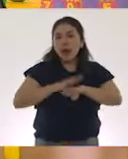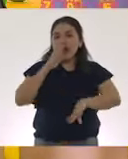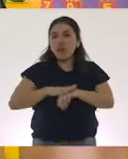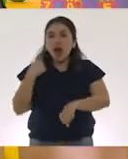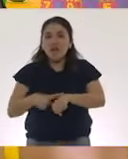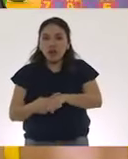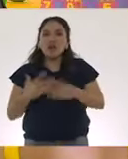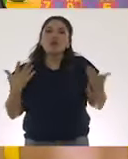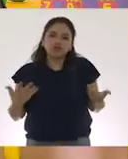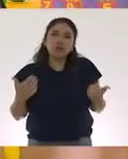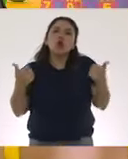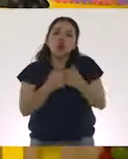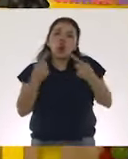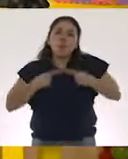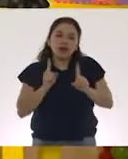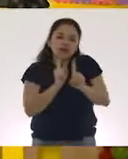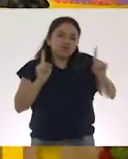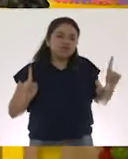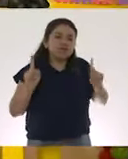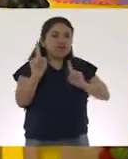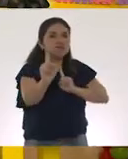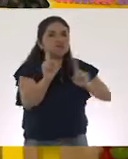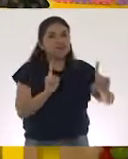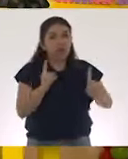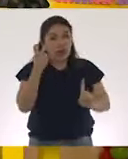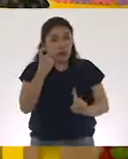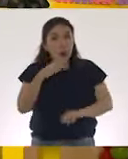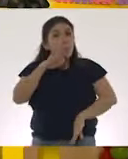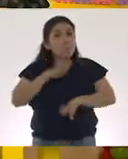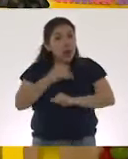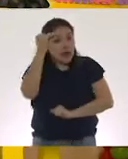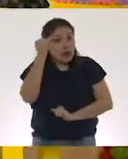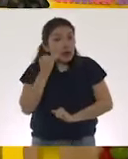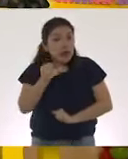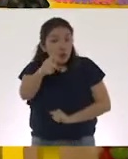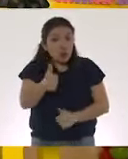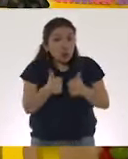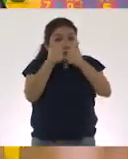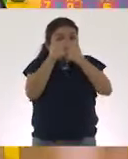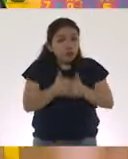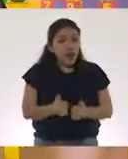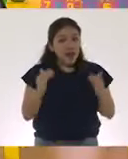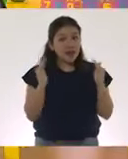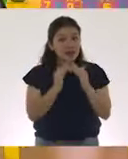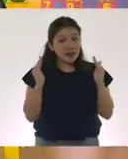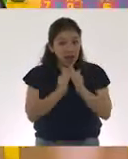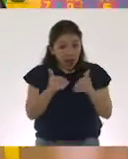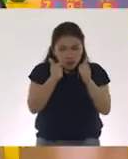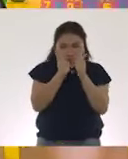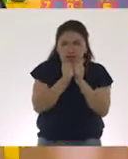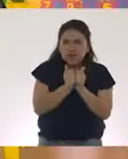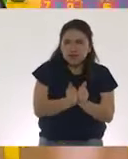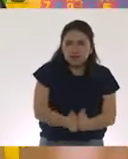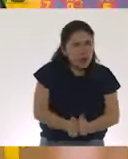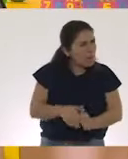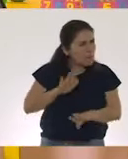pues a través de la distancia física. De tal manera que entre más tiempo nosotros permanezcamos en nuestras casas,